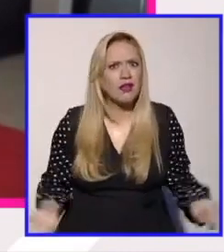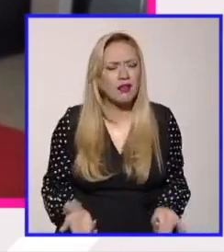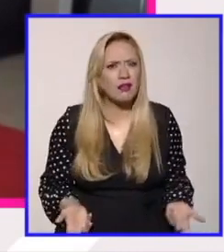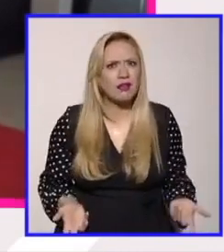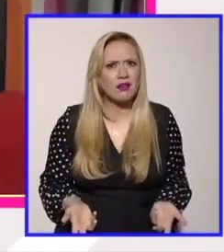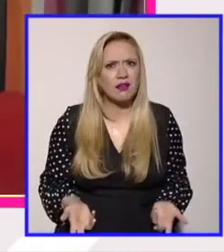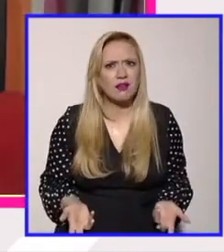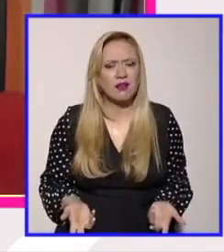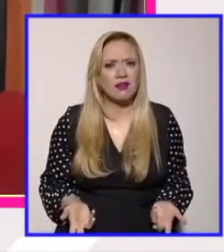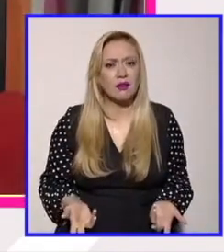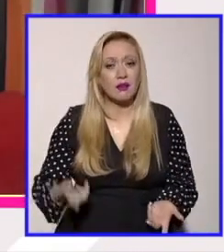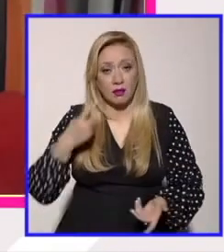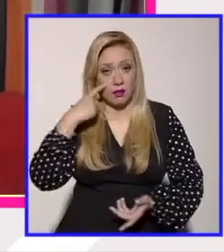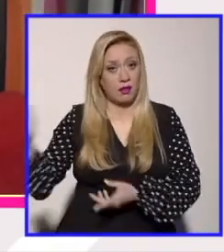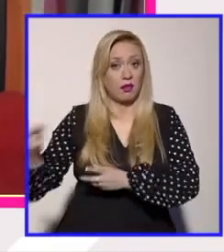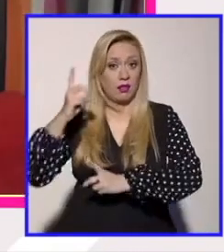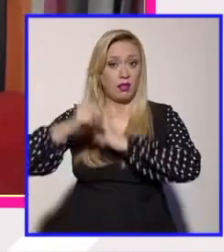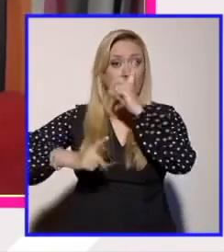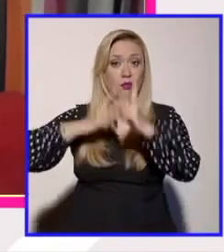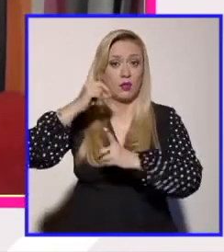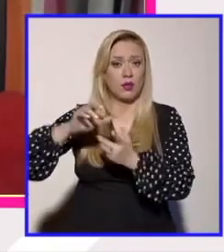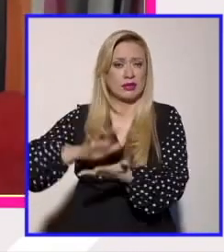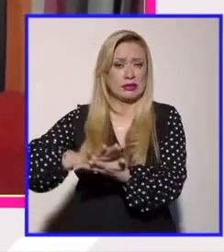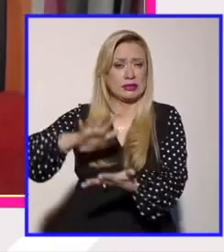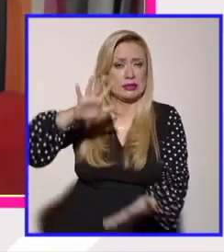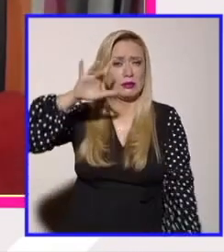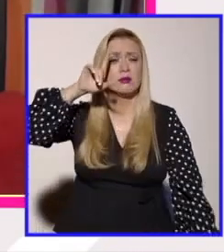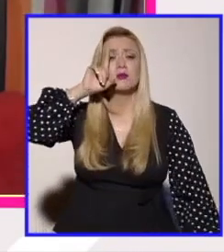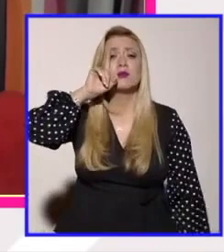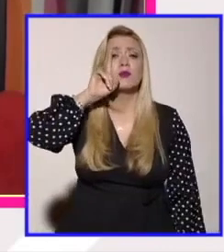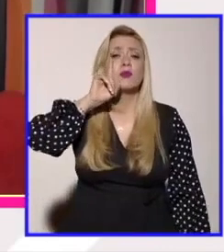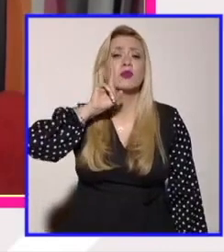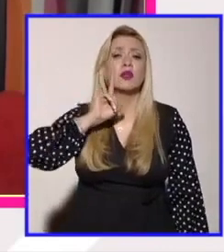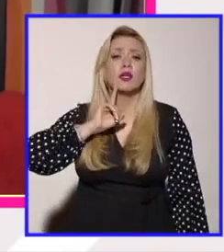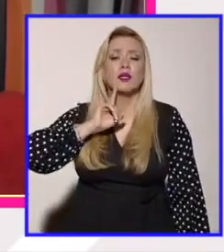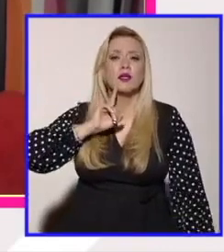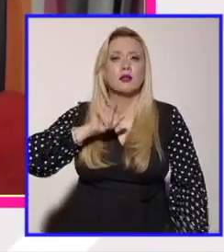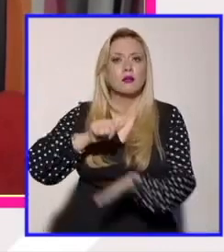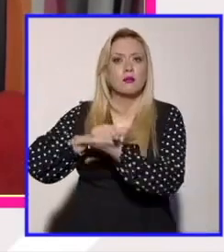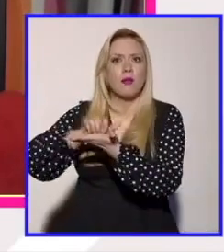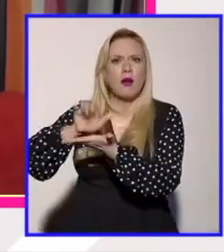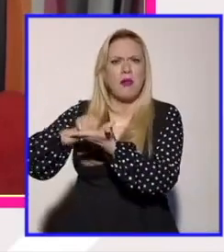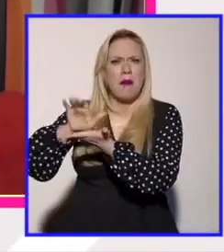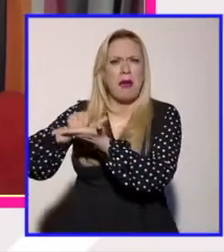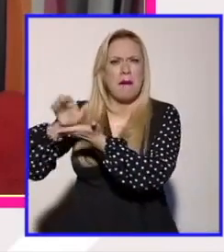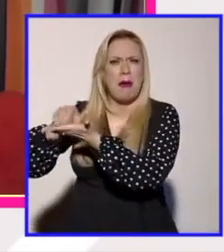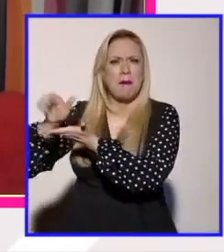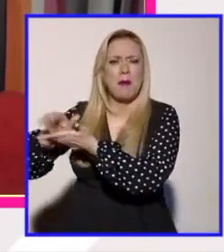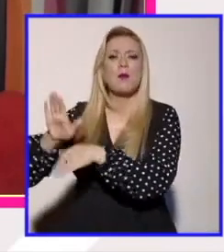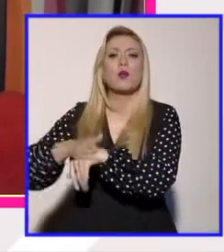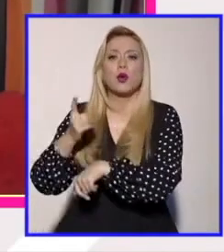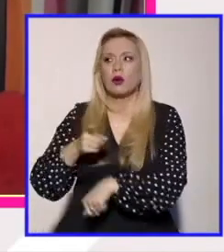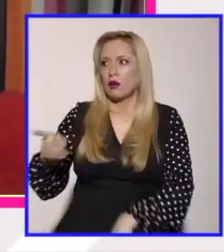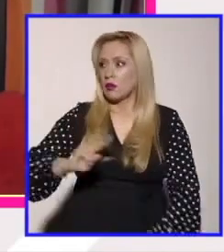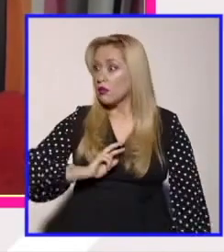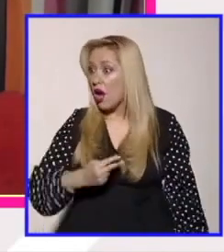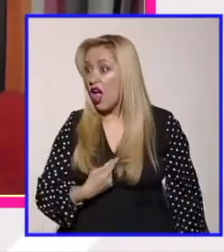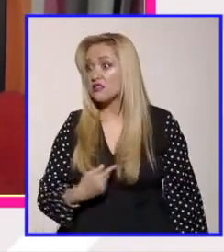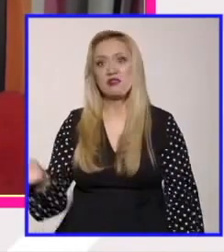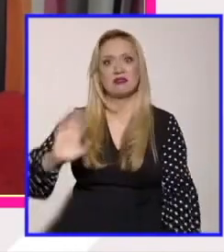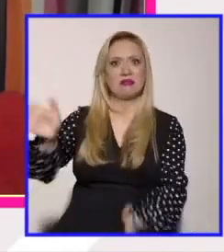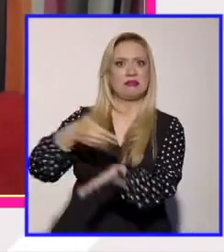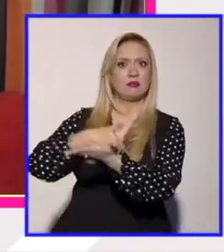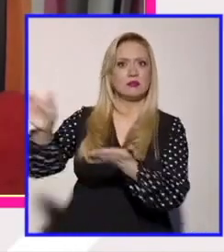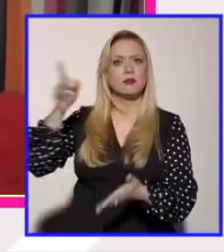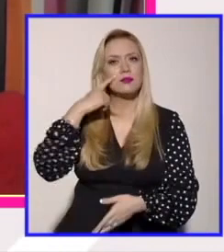piensan, en el deporte, la cantidad de mujeres que se han eliminado del deporte bajo la excusa o el pánico trans. El caso más